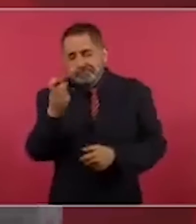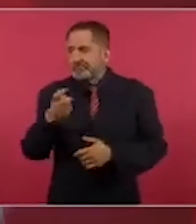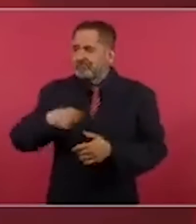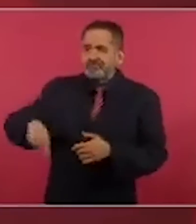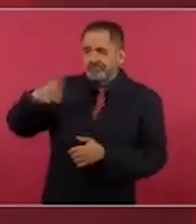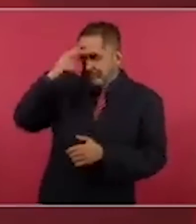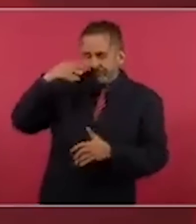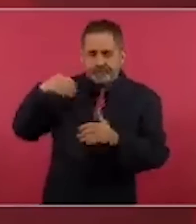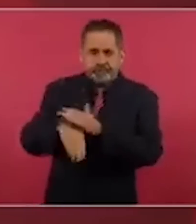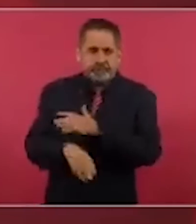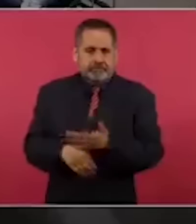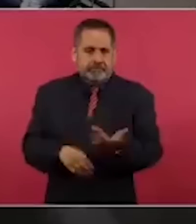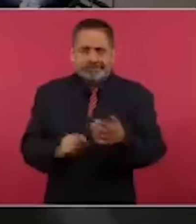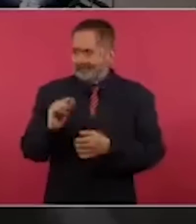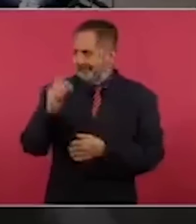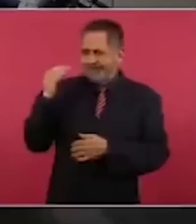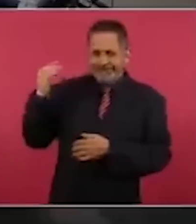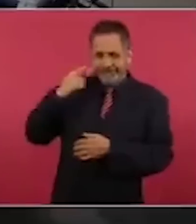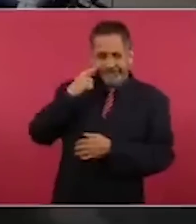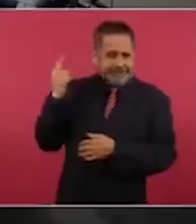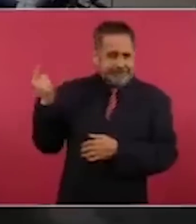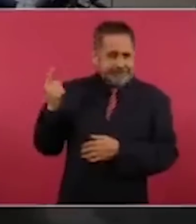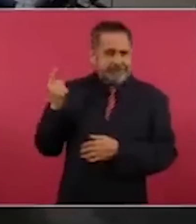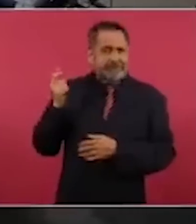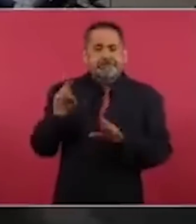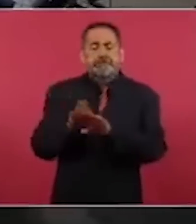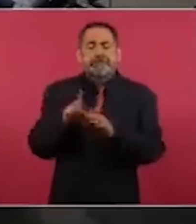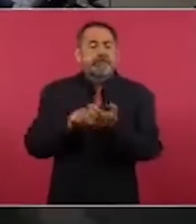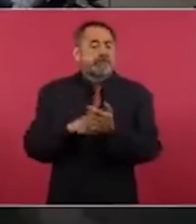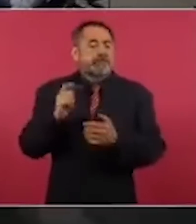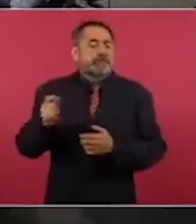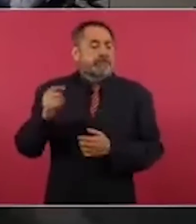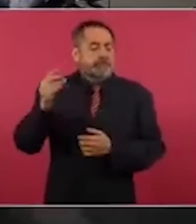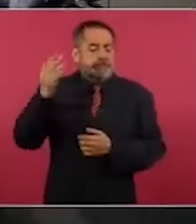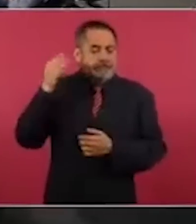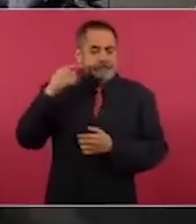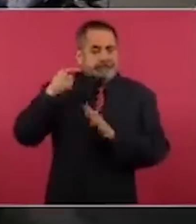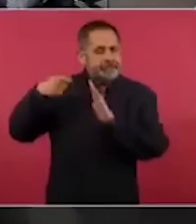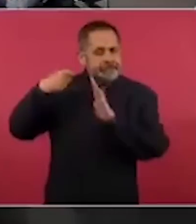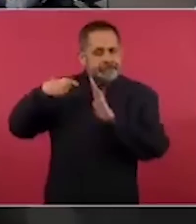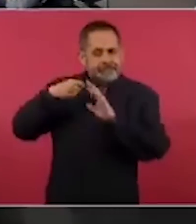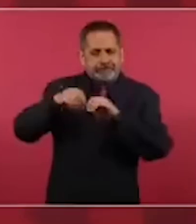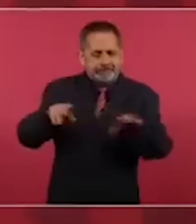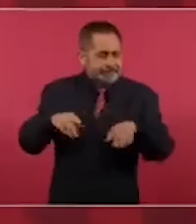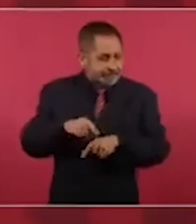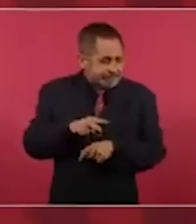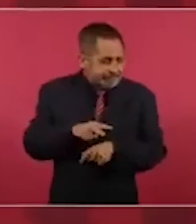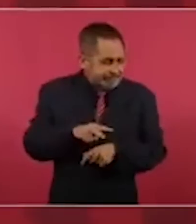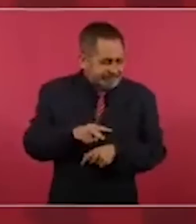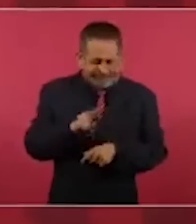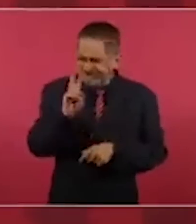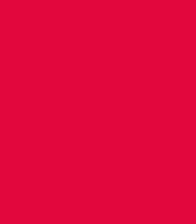Es todo esto que acaba de pasar en el documental, una vergüenza.